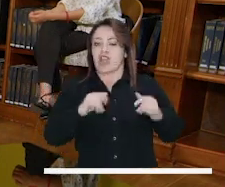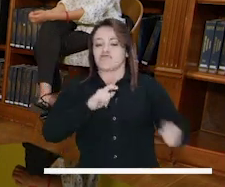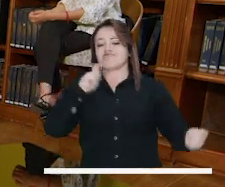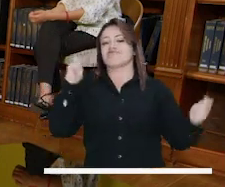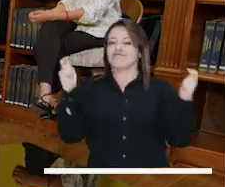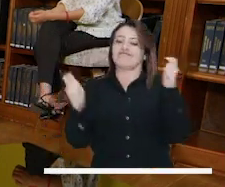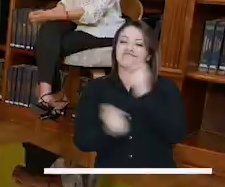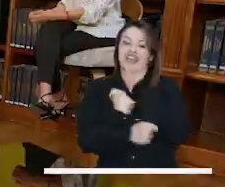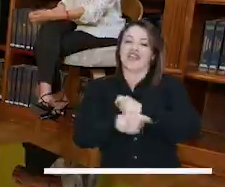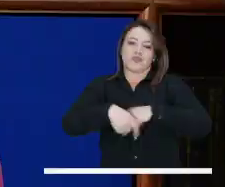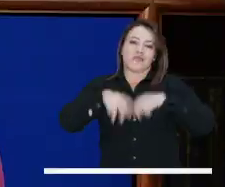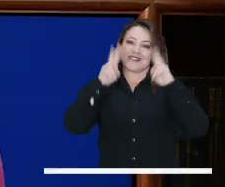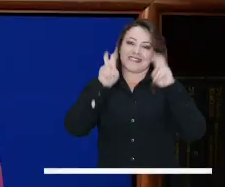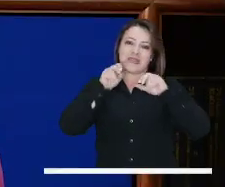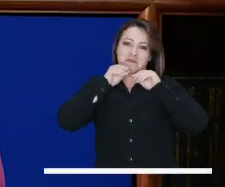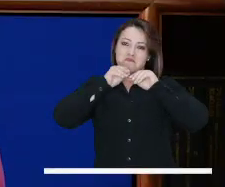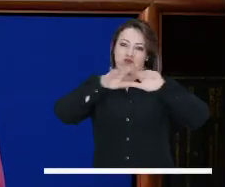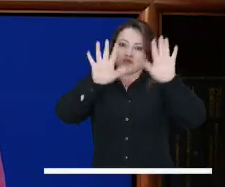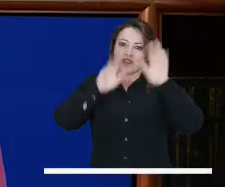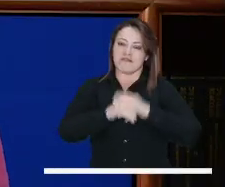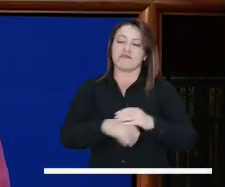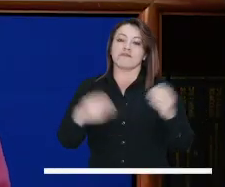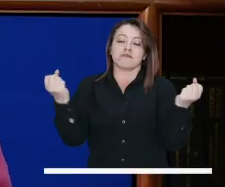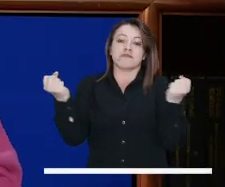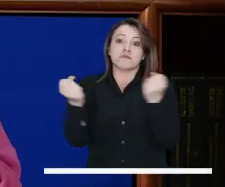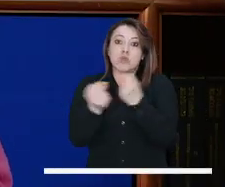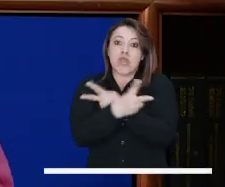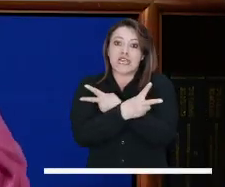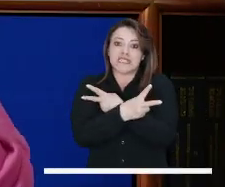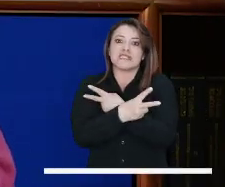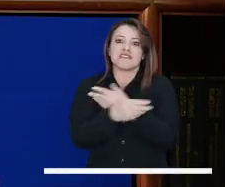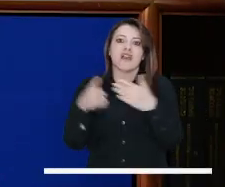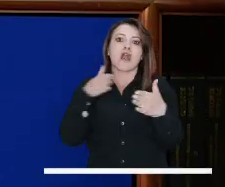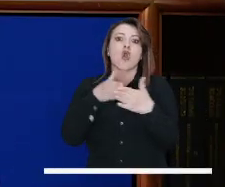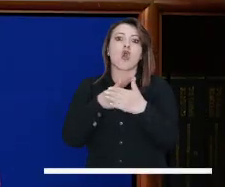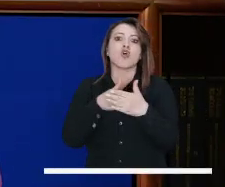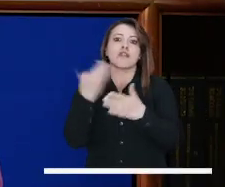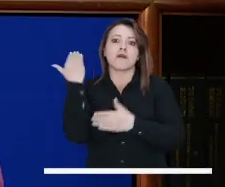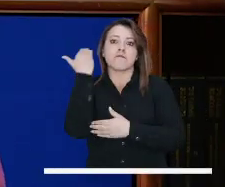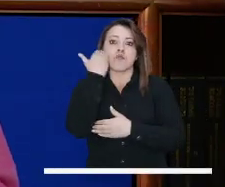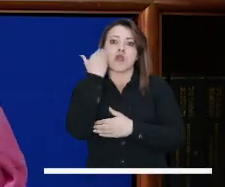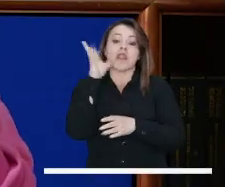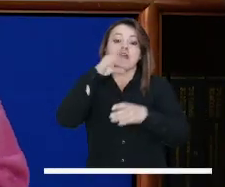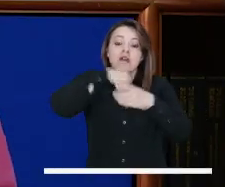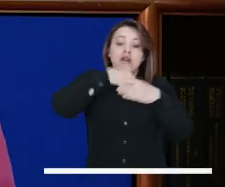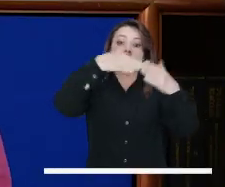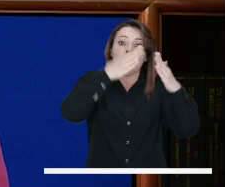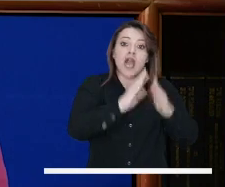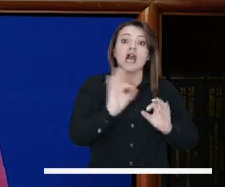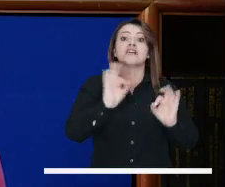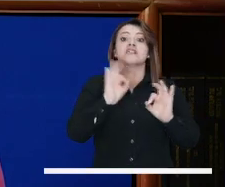yo, decían los agresores. Y ya tenemos clarísimo que esto es un tema público. La violencia basada en